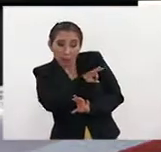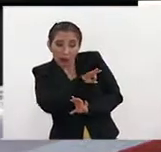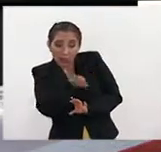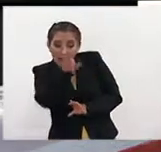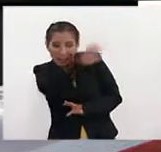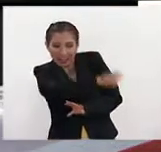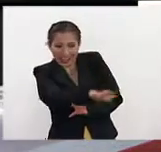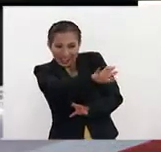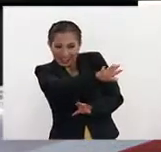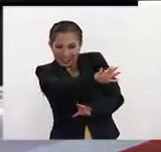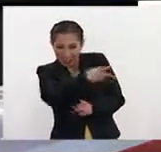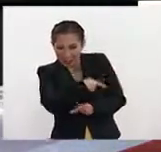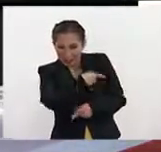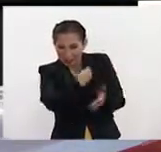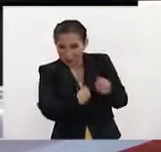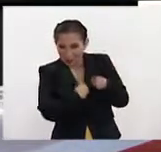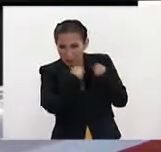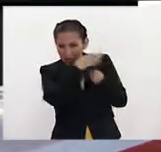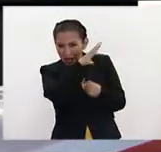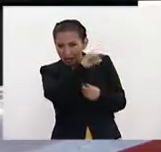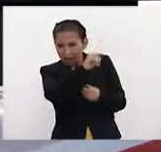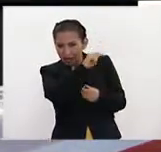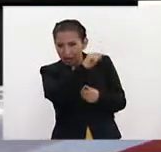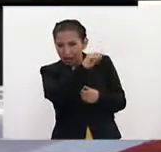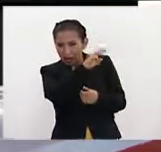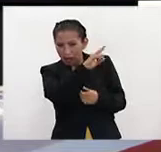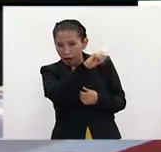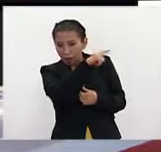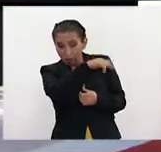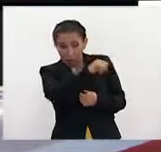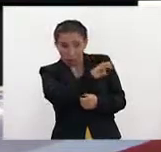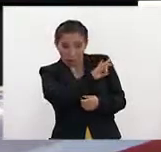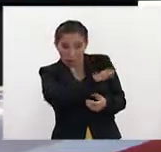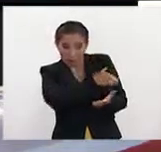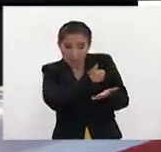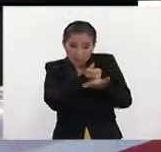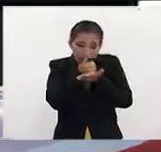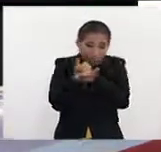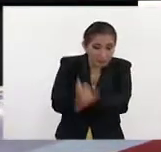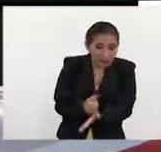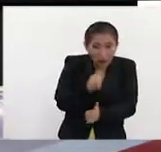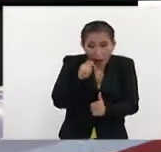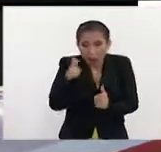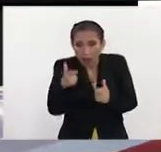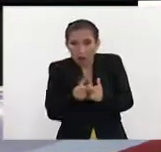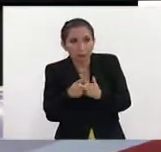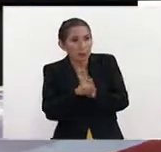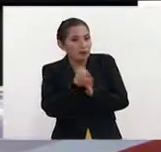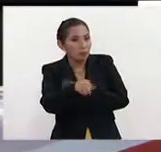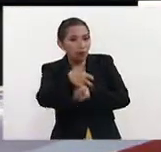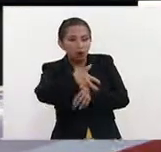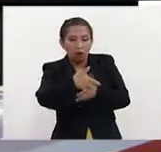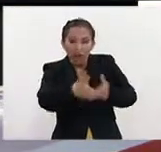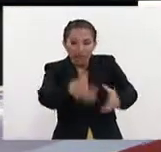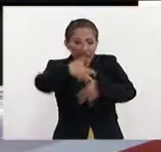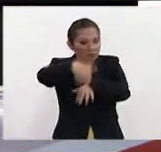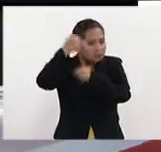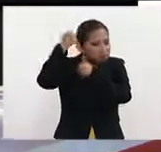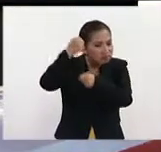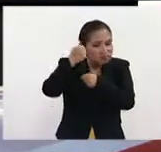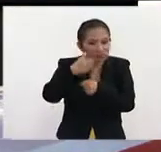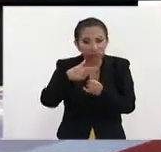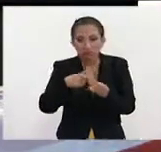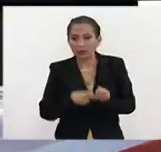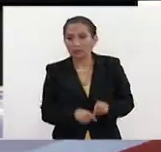la sociedad, los catalanes u otras partes de España se involucren de manera directa, por ejemplo, en las calles, incluso